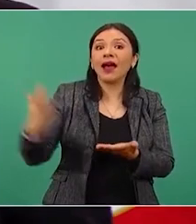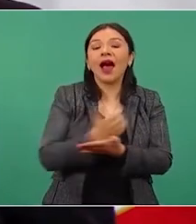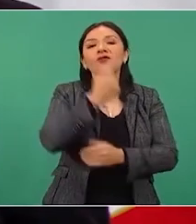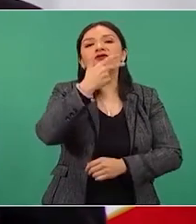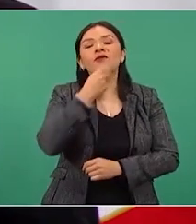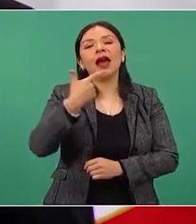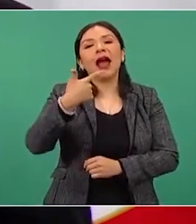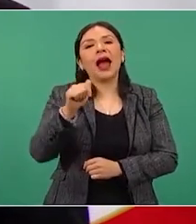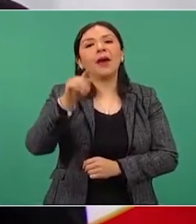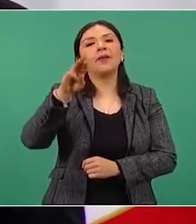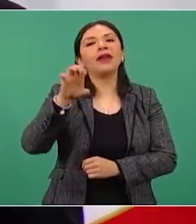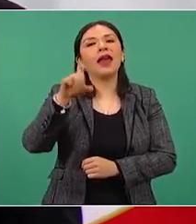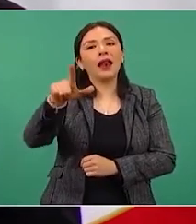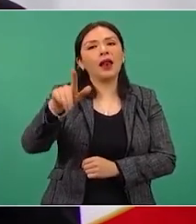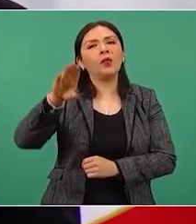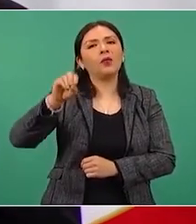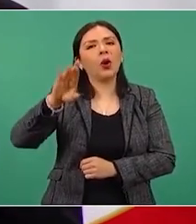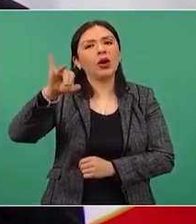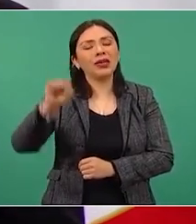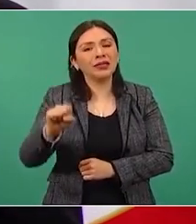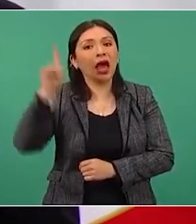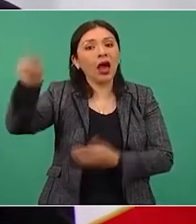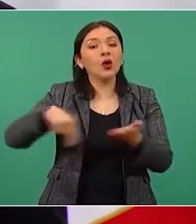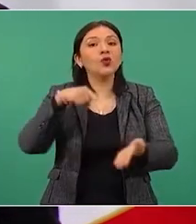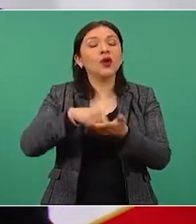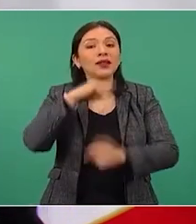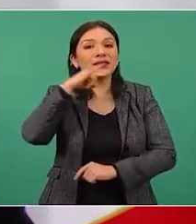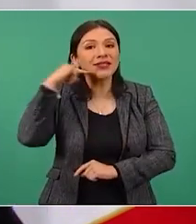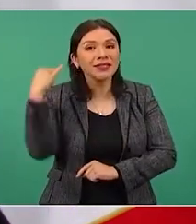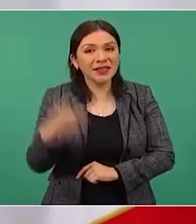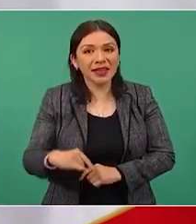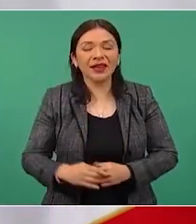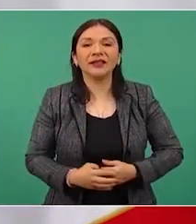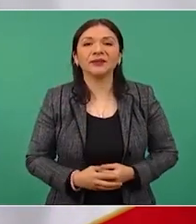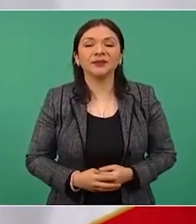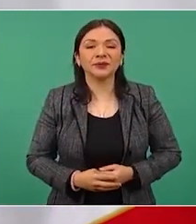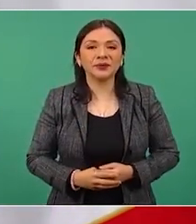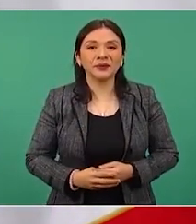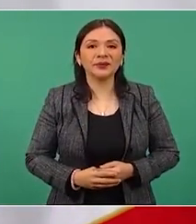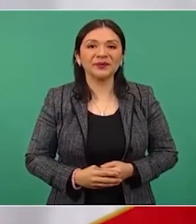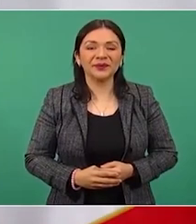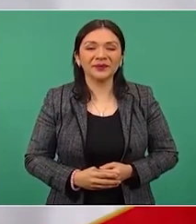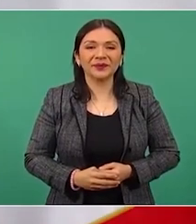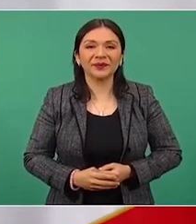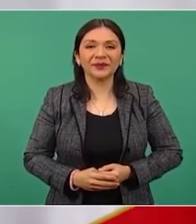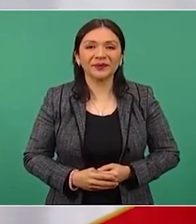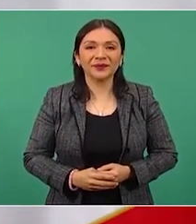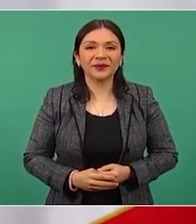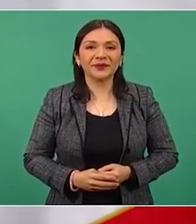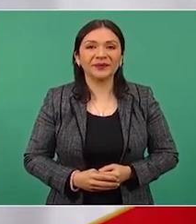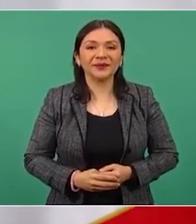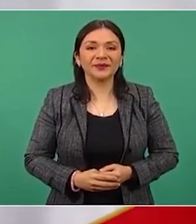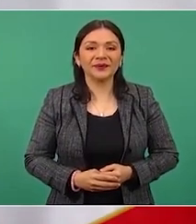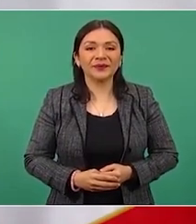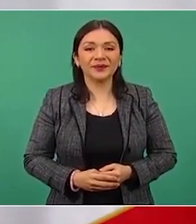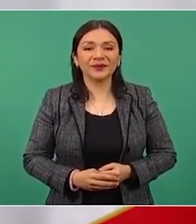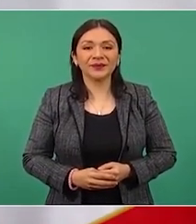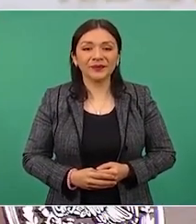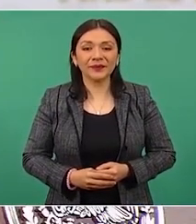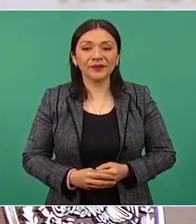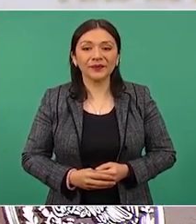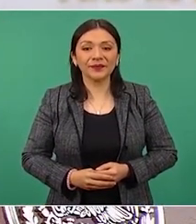Boric en Chile, ya lo